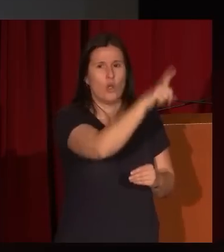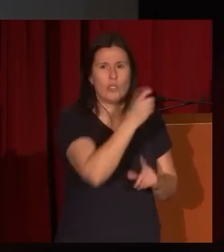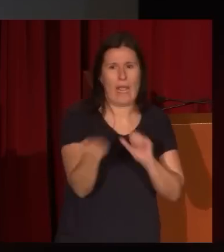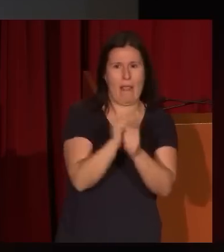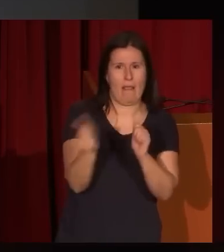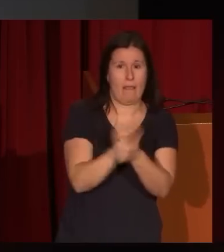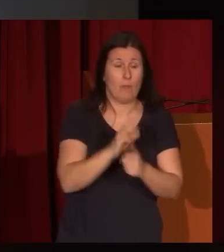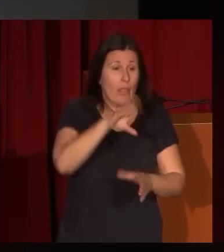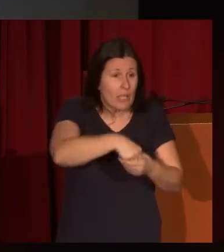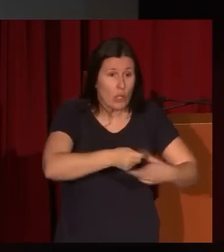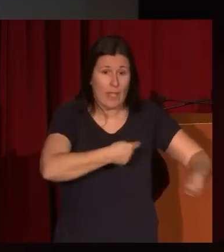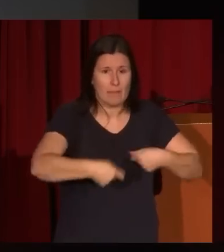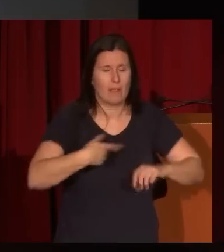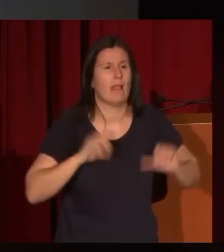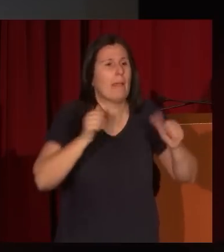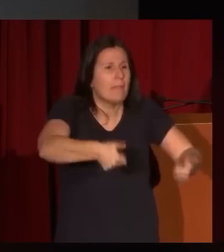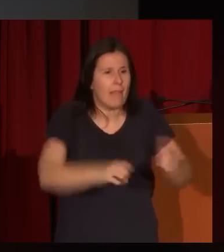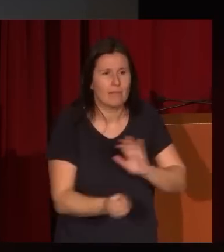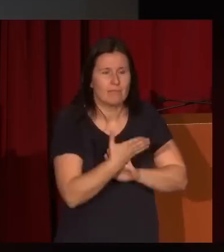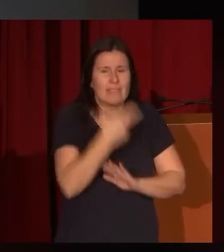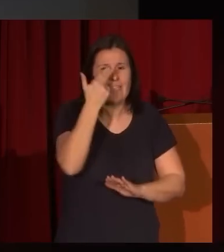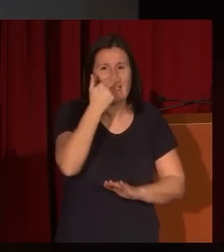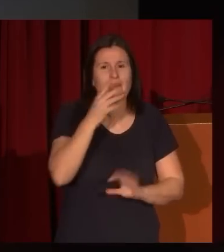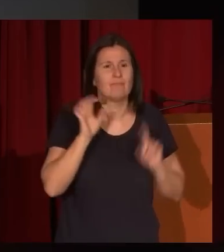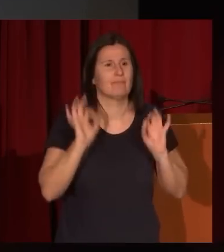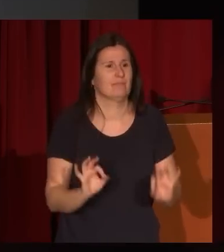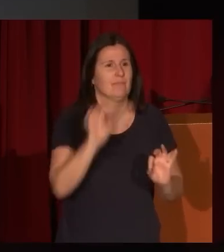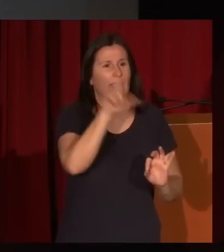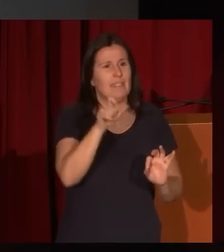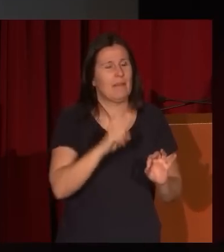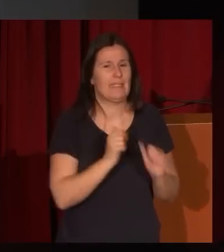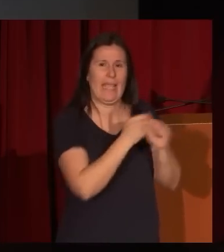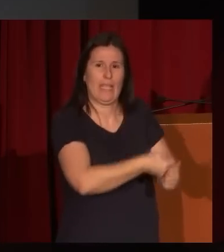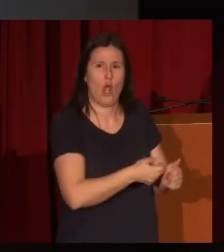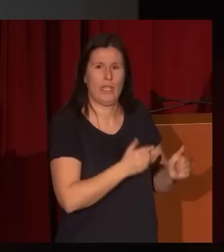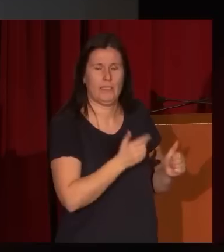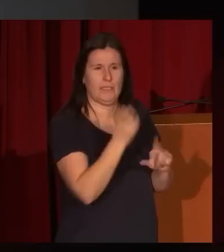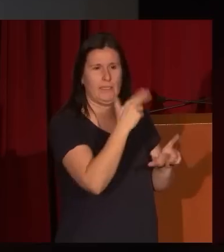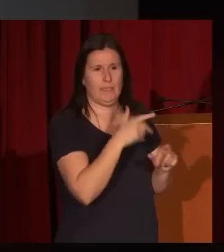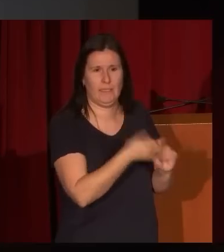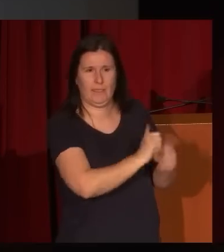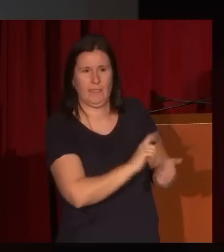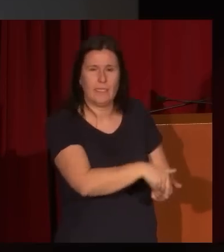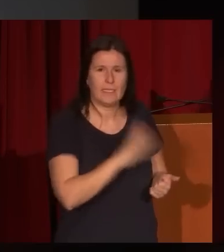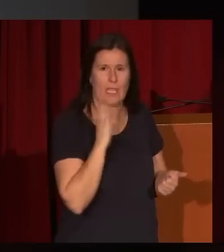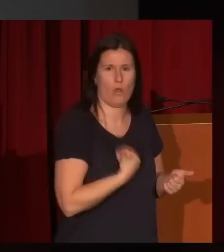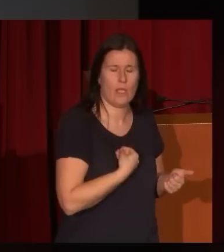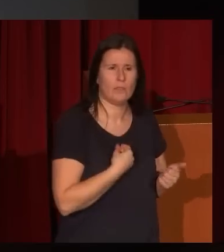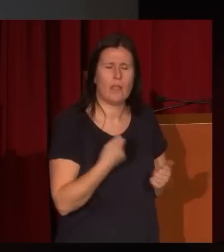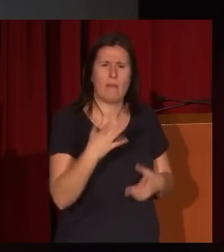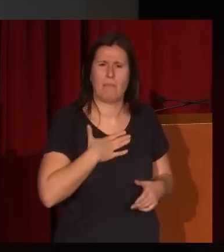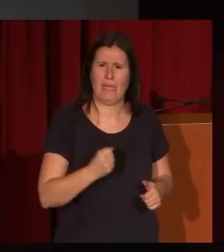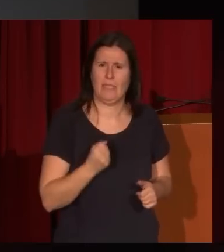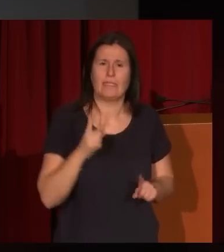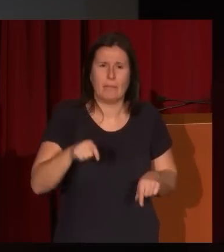en el mundo del mercado empieza a surgir este interés por los seguidores de Goya y cuya valentía y, a veces, rudeza, es decir,